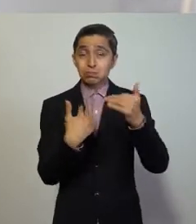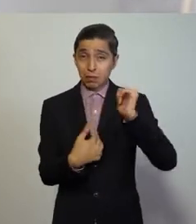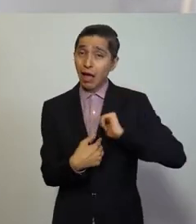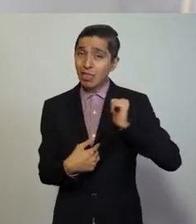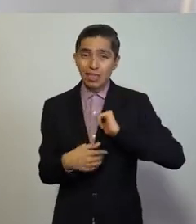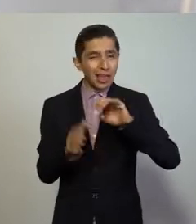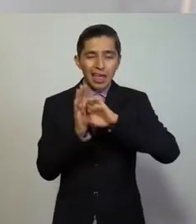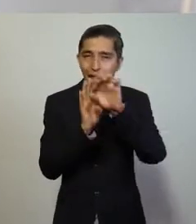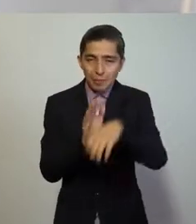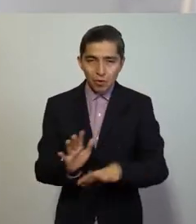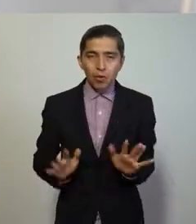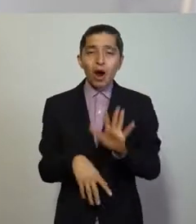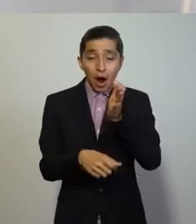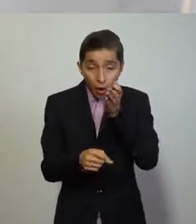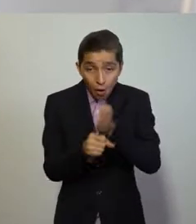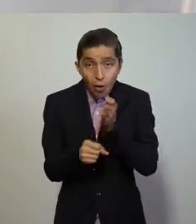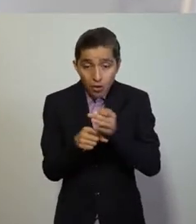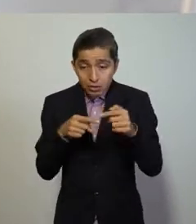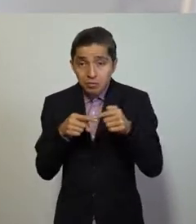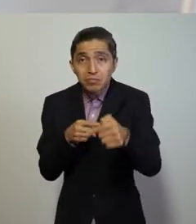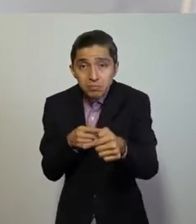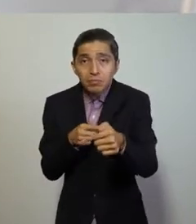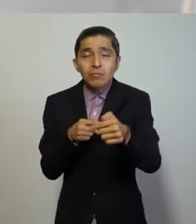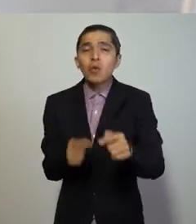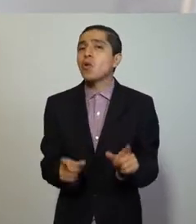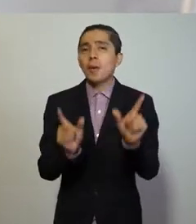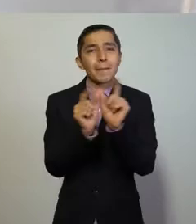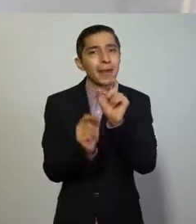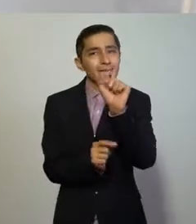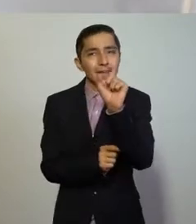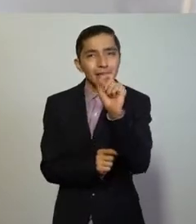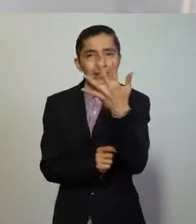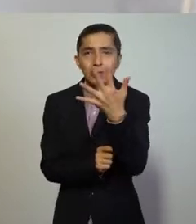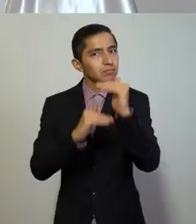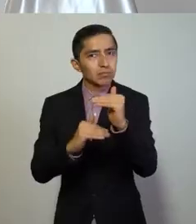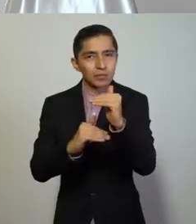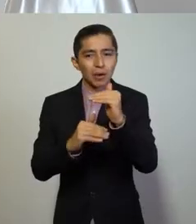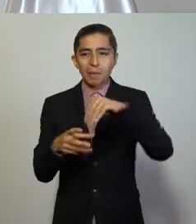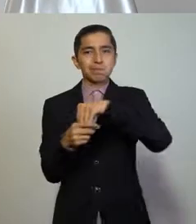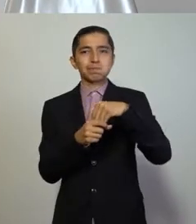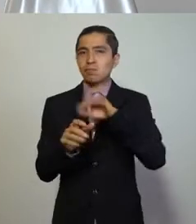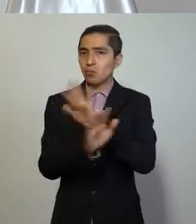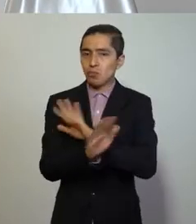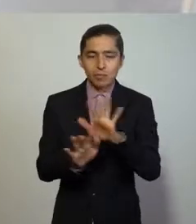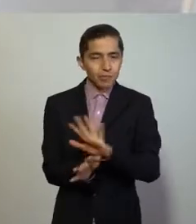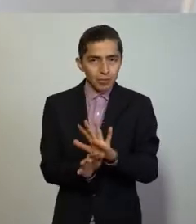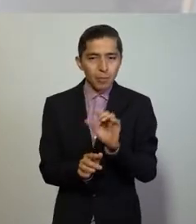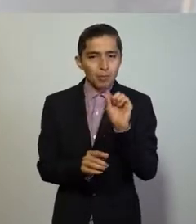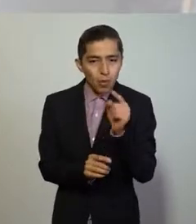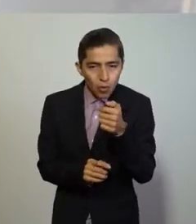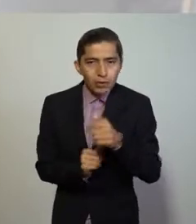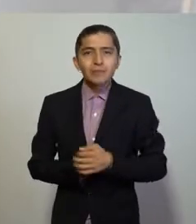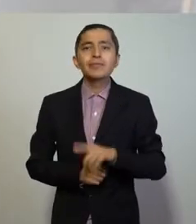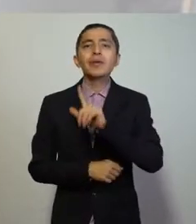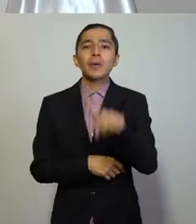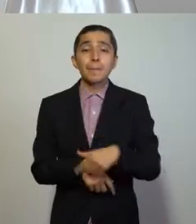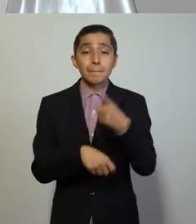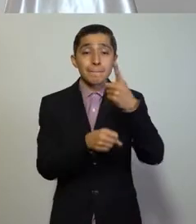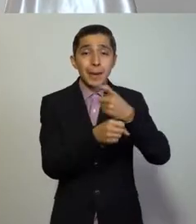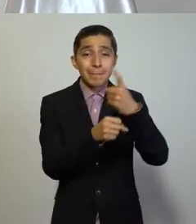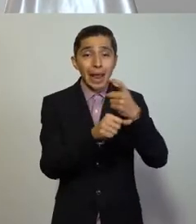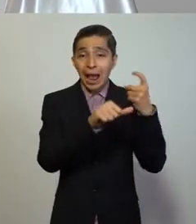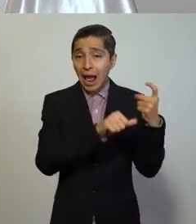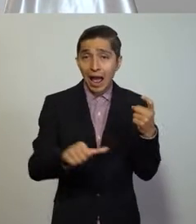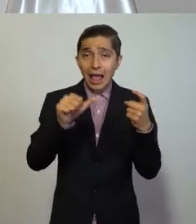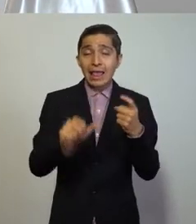clientes, en esta etapa solo podrá recibir 25, enseguida del primero al